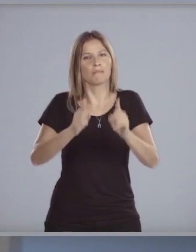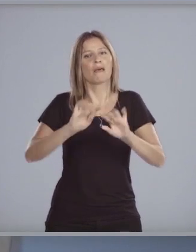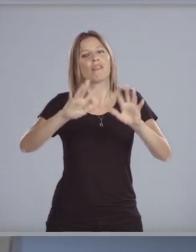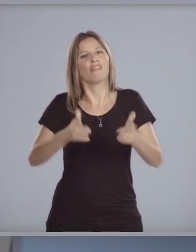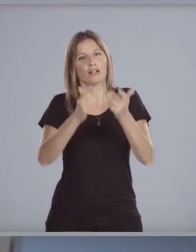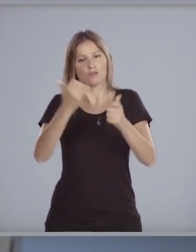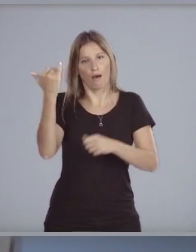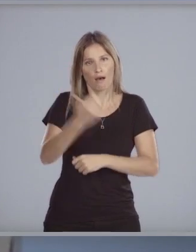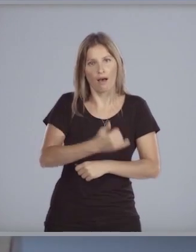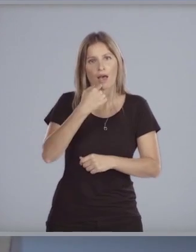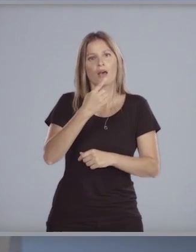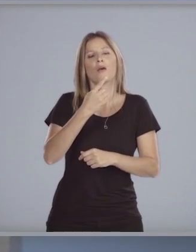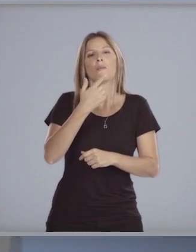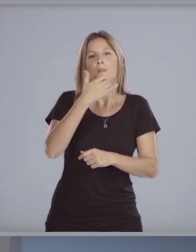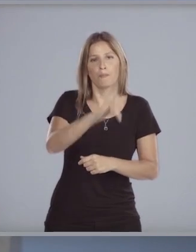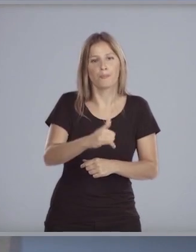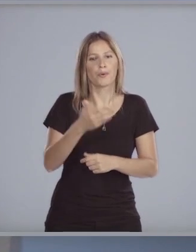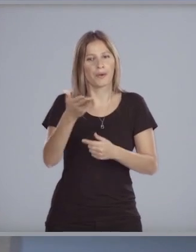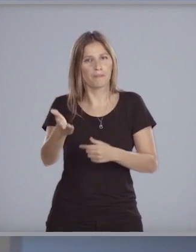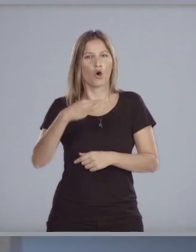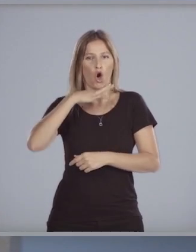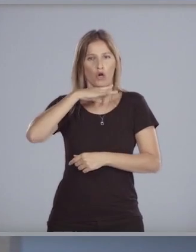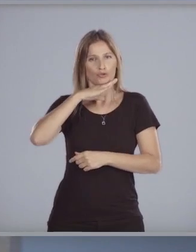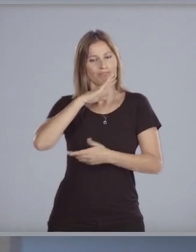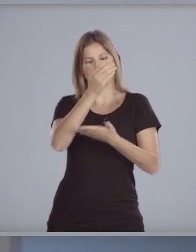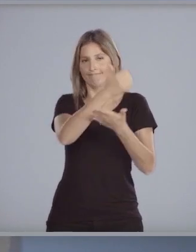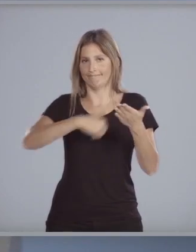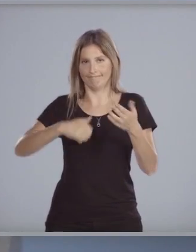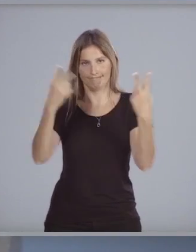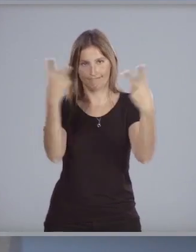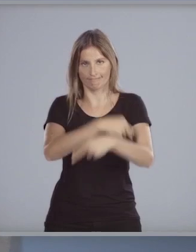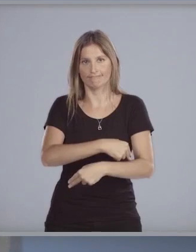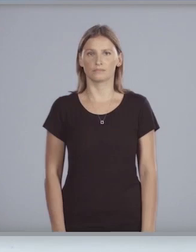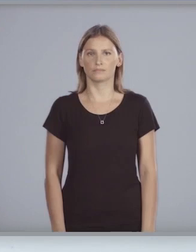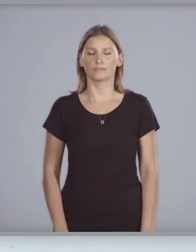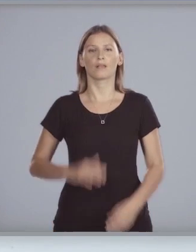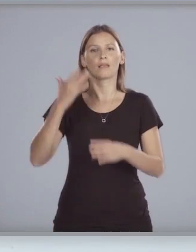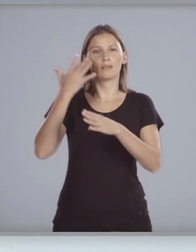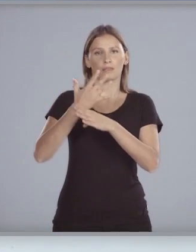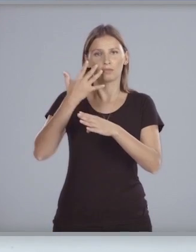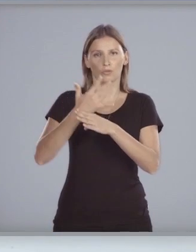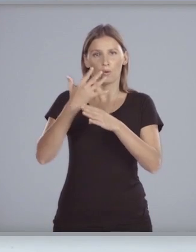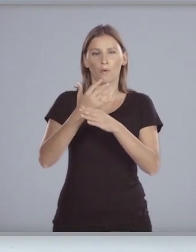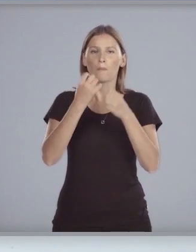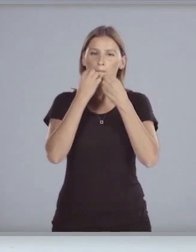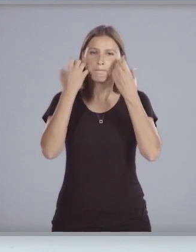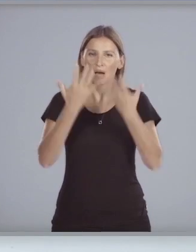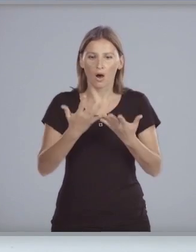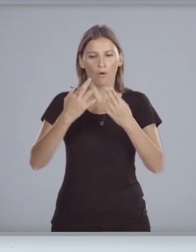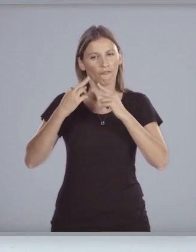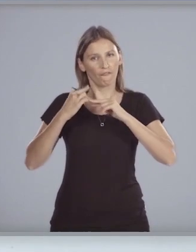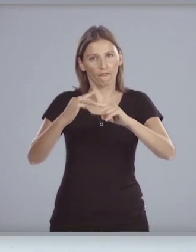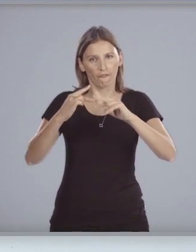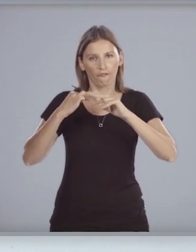y a los delitos precedentes tales como la corrupción. Quinto, la